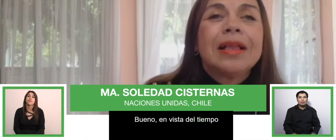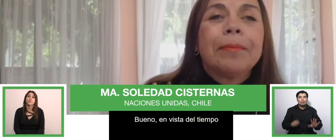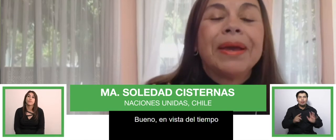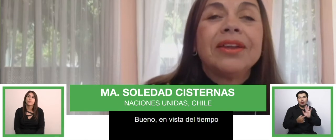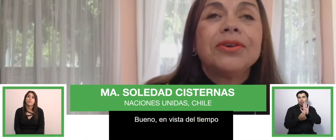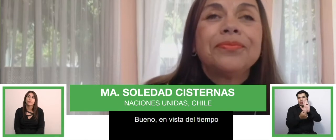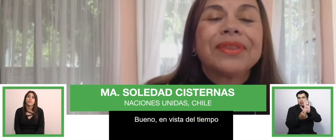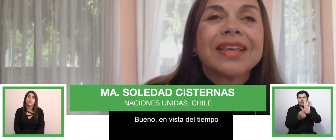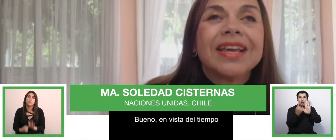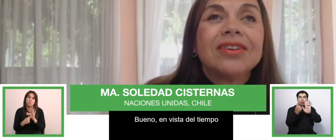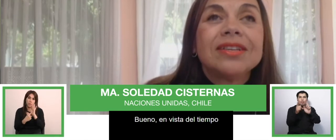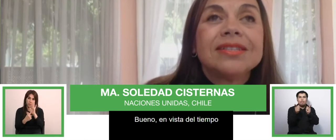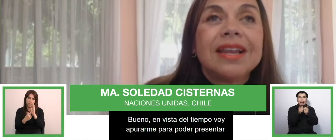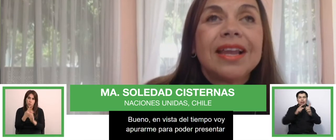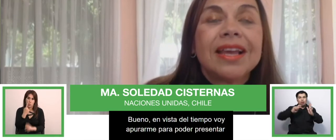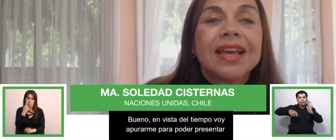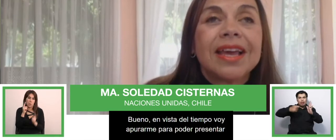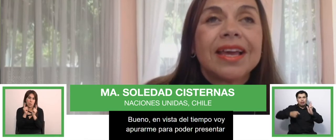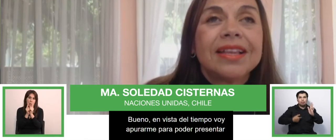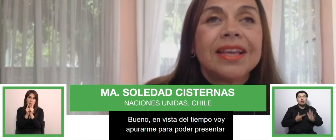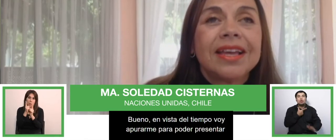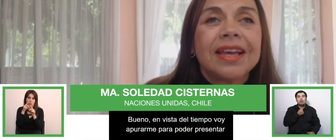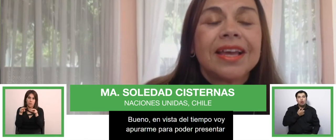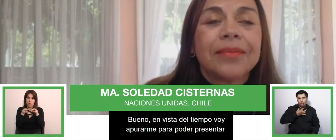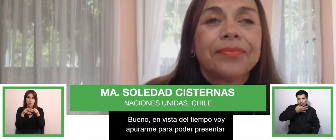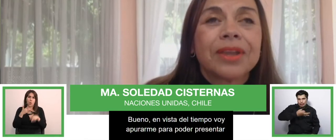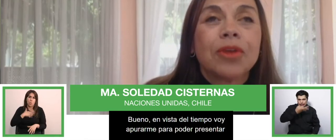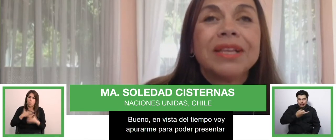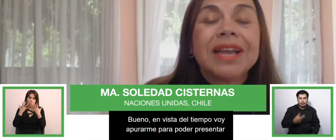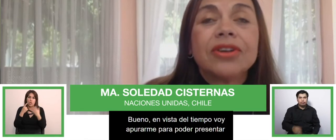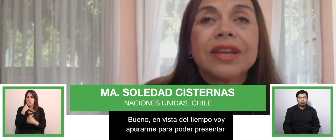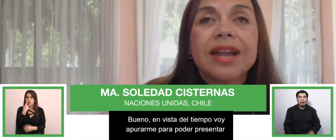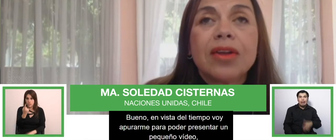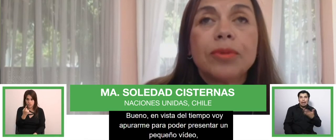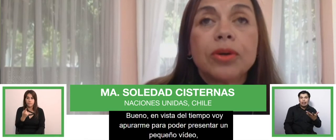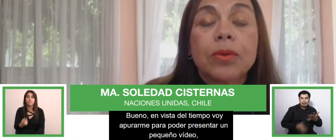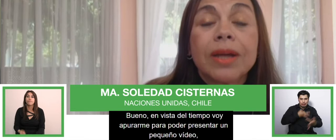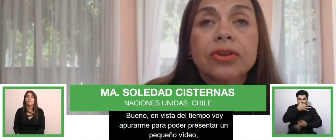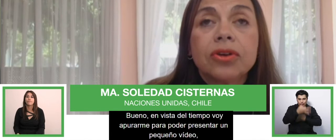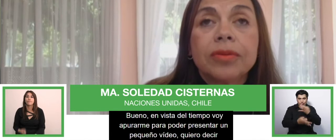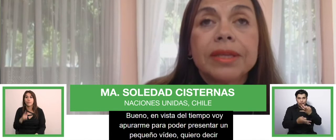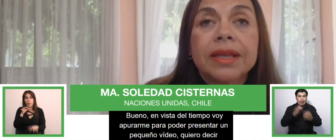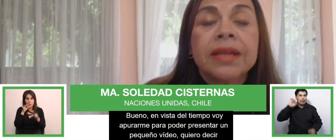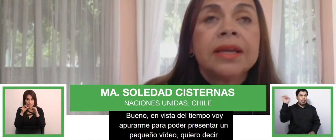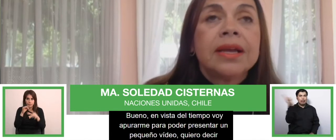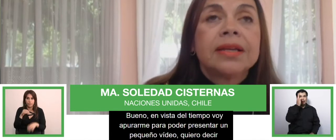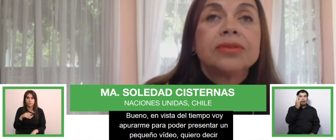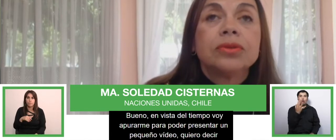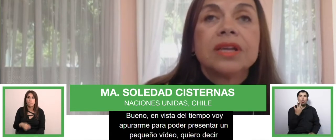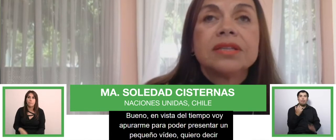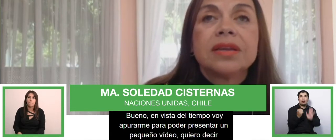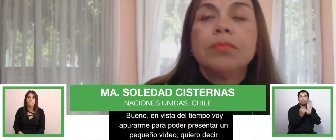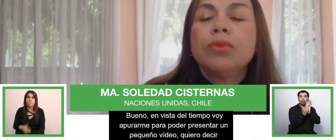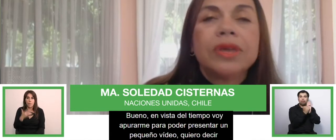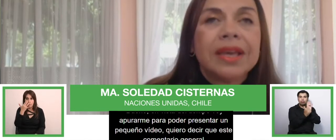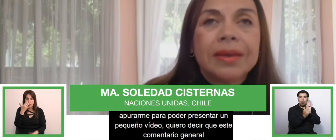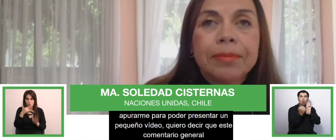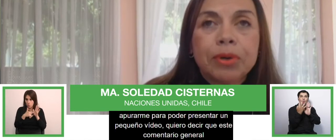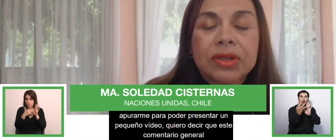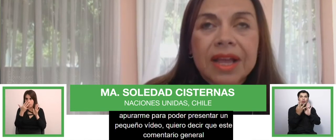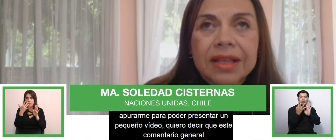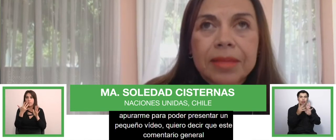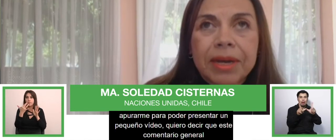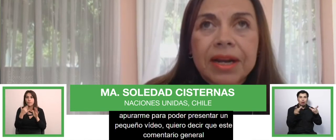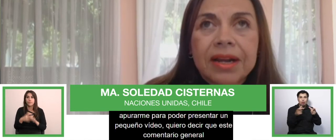pero quiero decirles que este comentario general número 4 del comité resulta ser muy